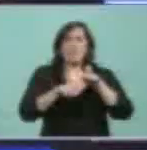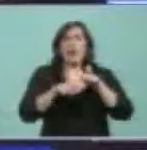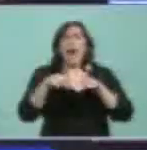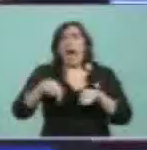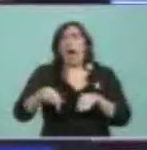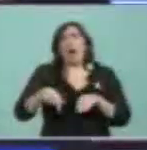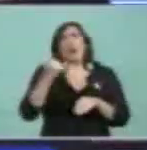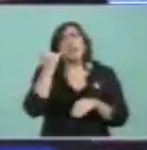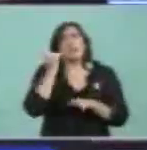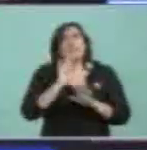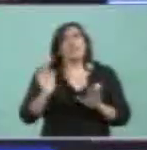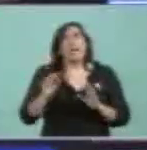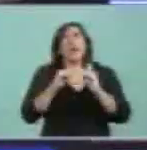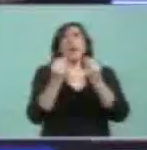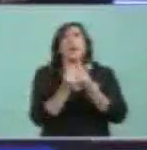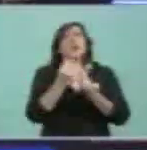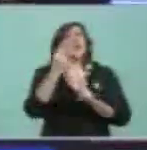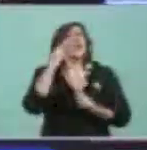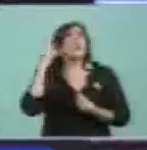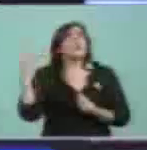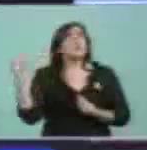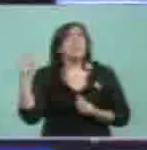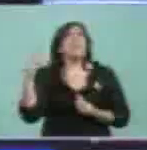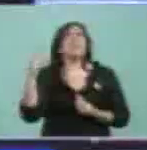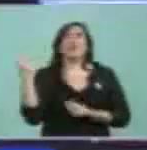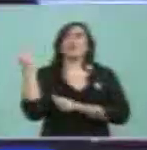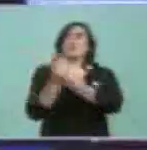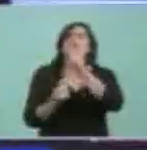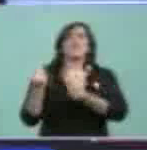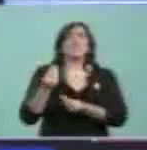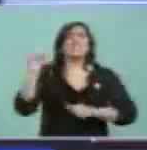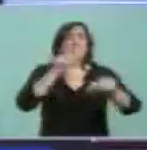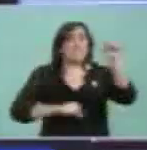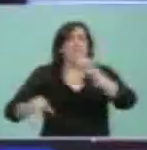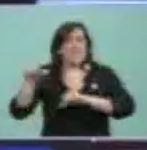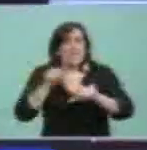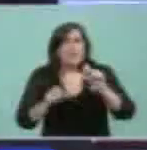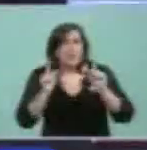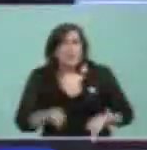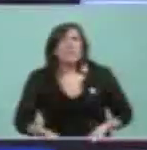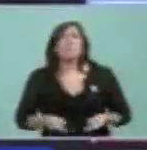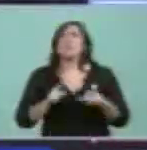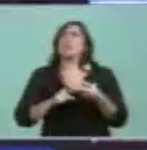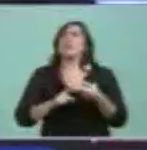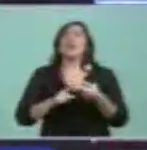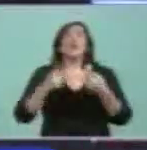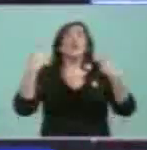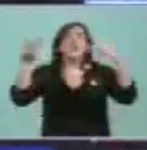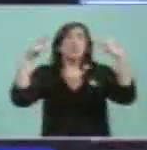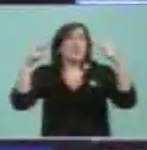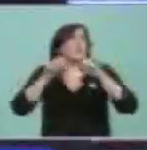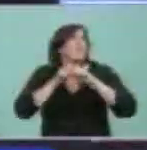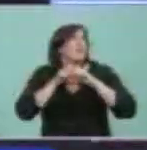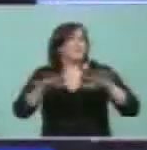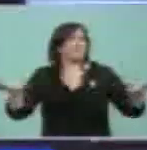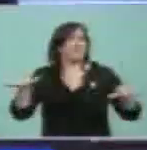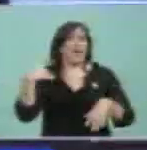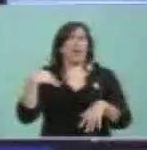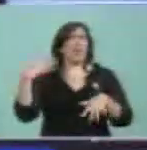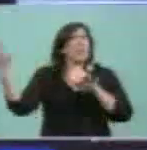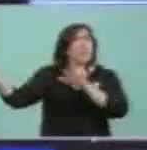andar por los 900 linos científicos reincorporados, el turismo que estalló, ah, una buena nueva,